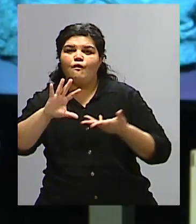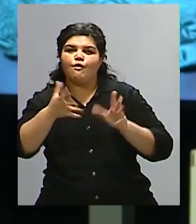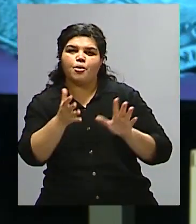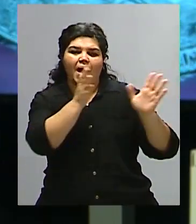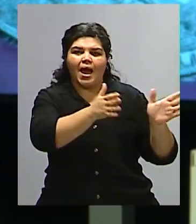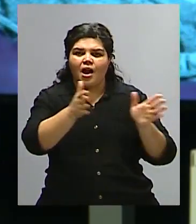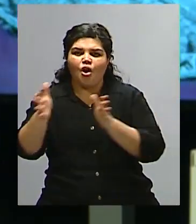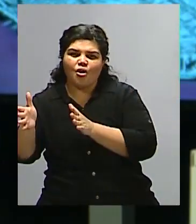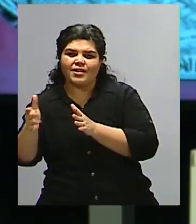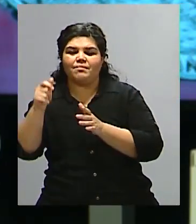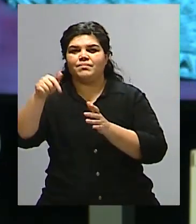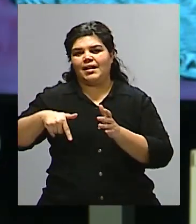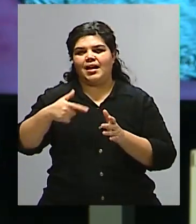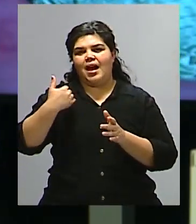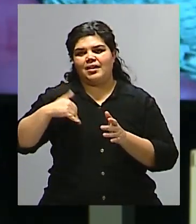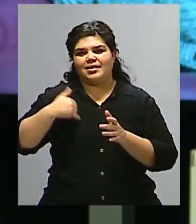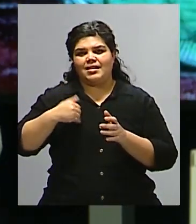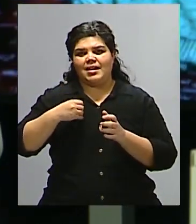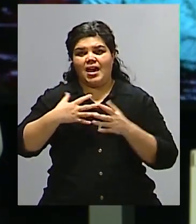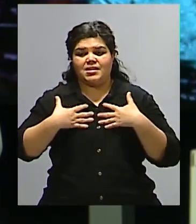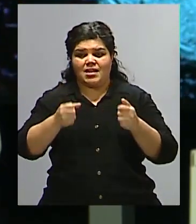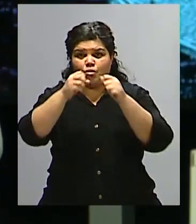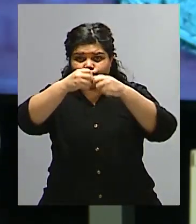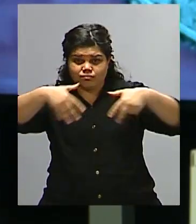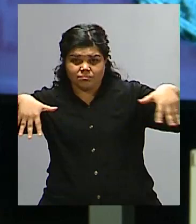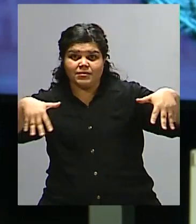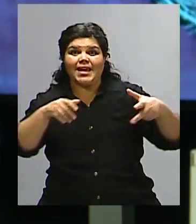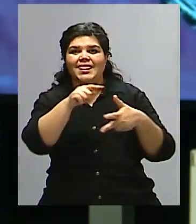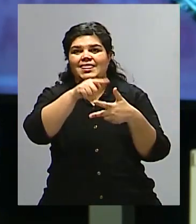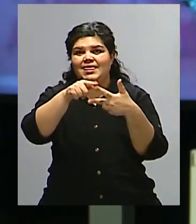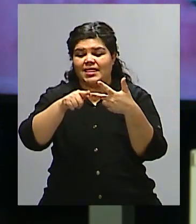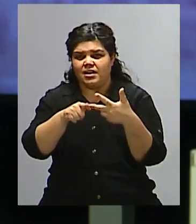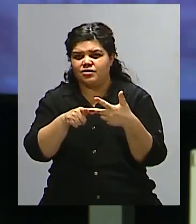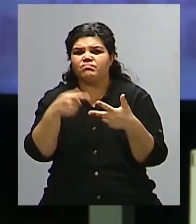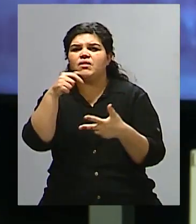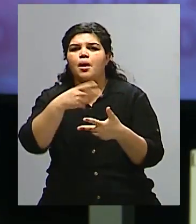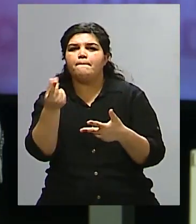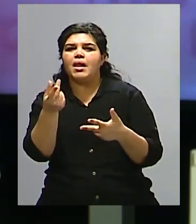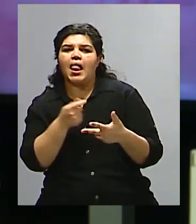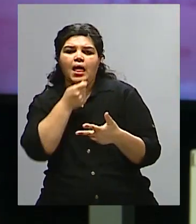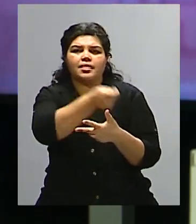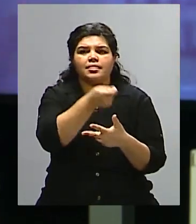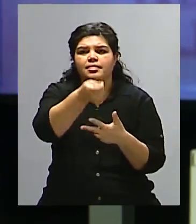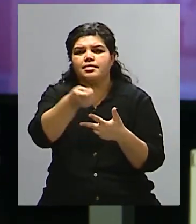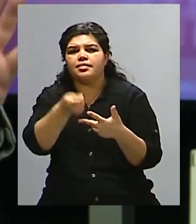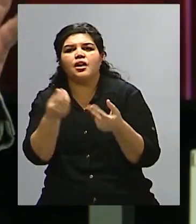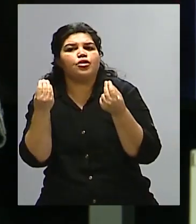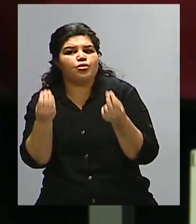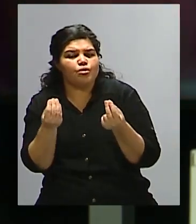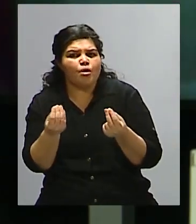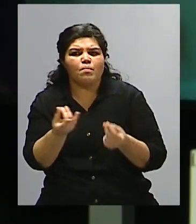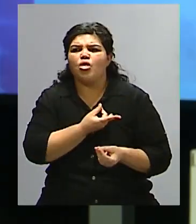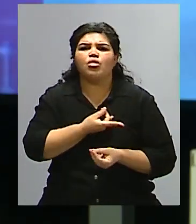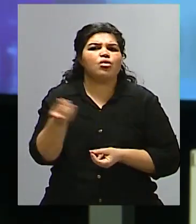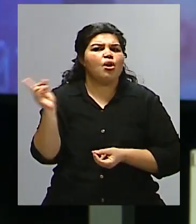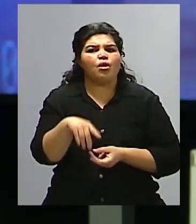Argentina, la pregunta va por el lado de cómo se financian estos subsistemas, o sea, de dónde vienen los recursos para que esto funcione, pensando